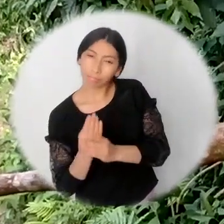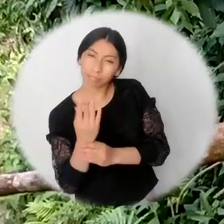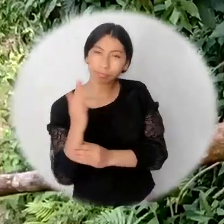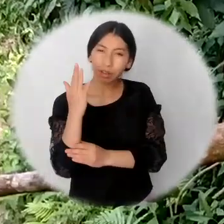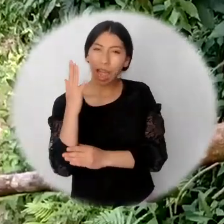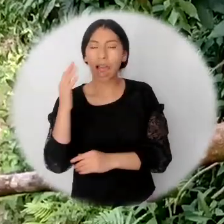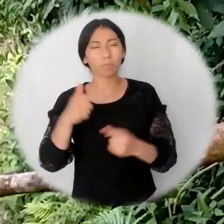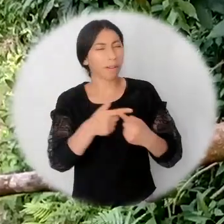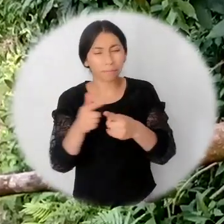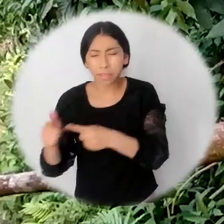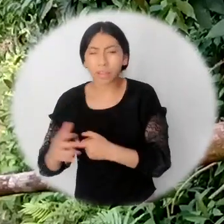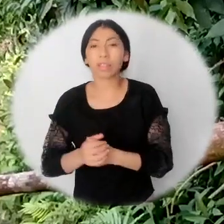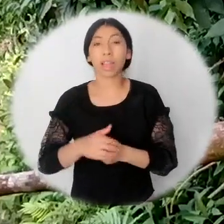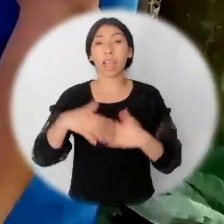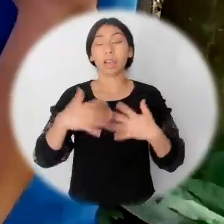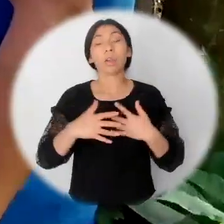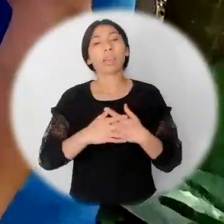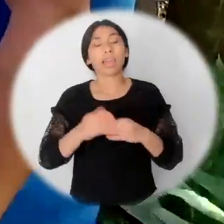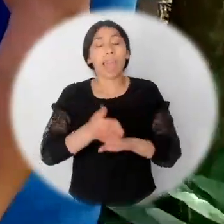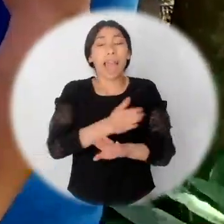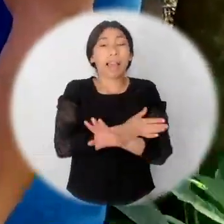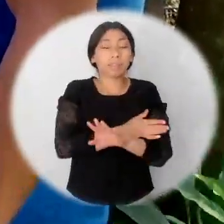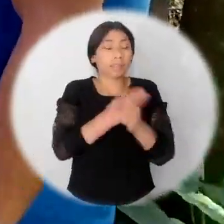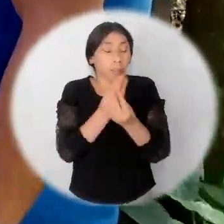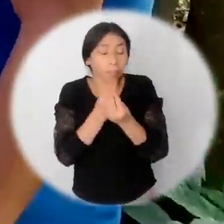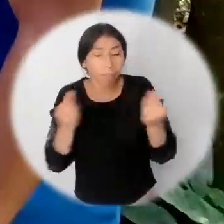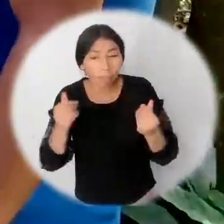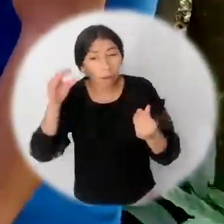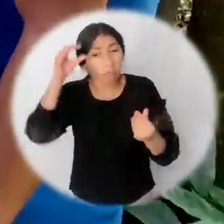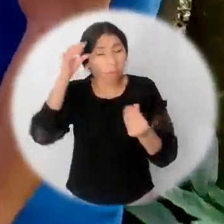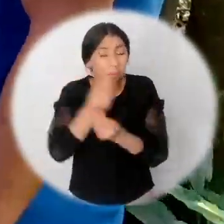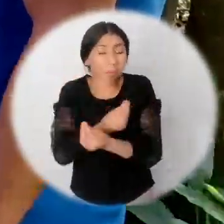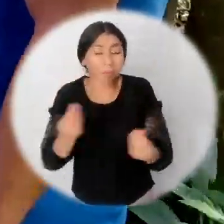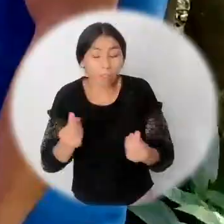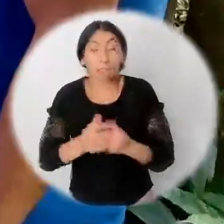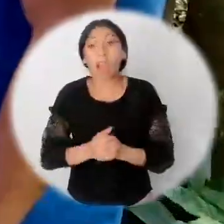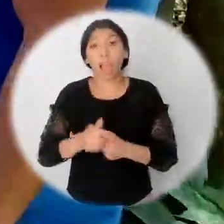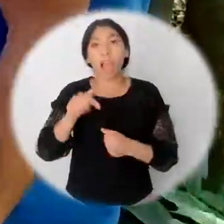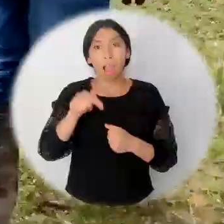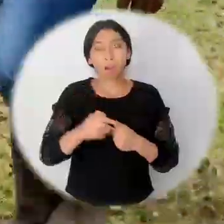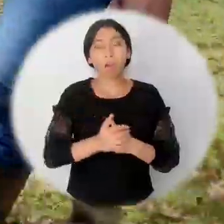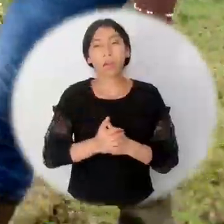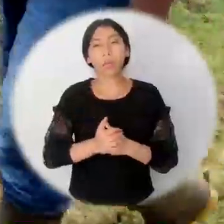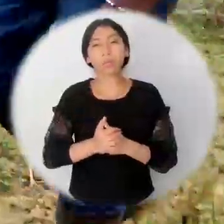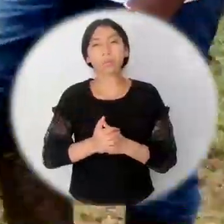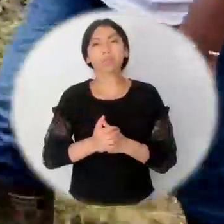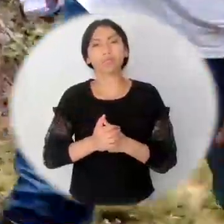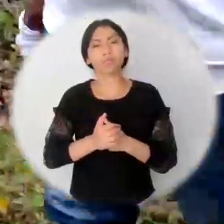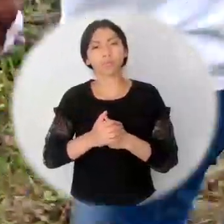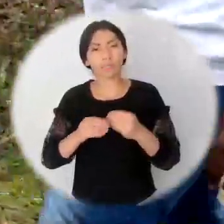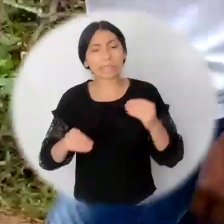con los diferentes desplazamientos que se presentaron, se iba perdiendo esos conocimientos. Con la implementación de estas medidas, este sujeto de